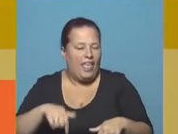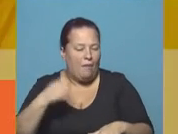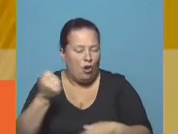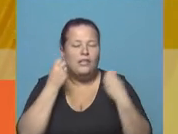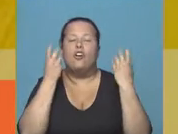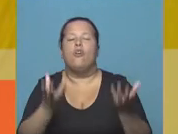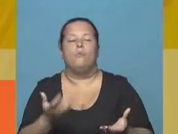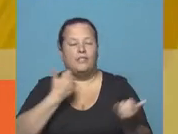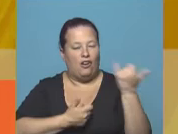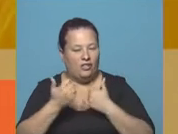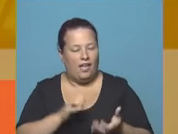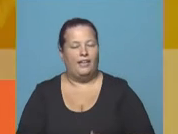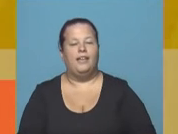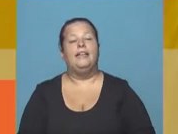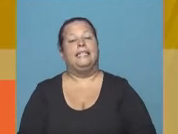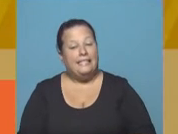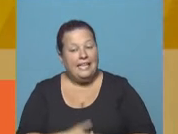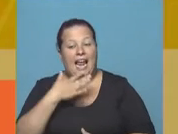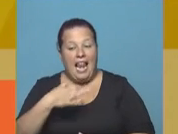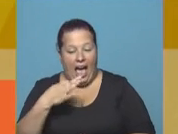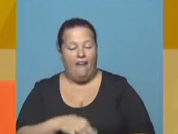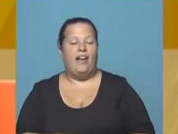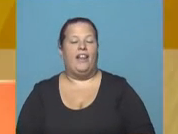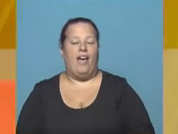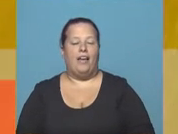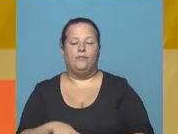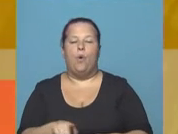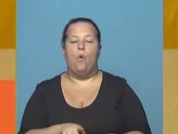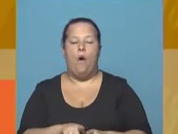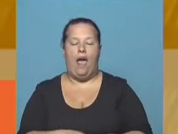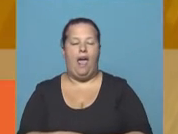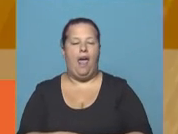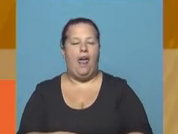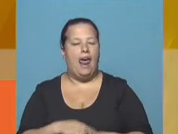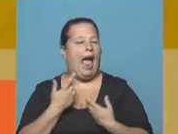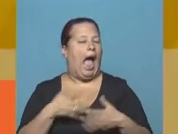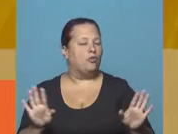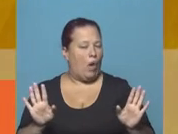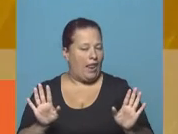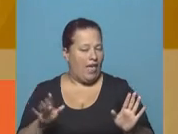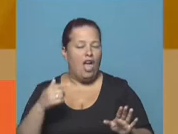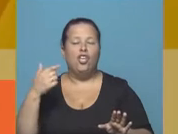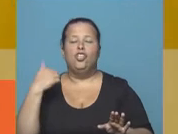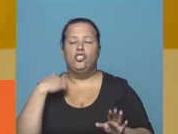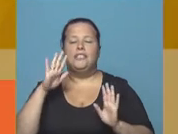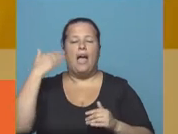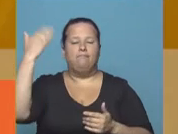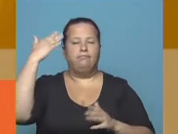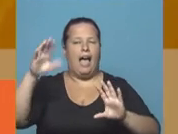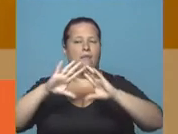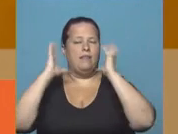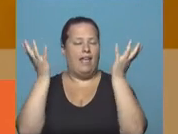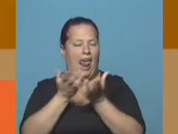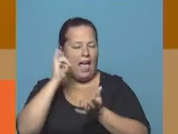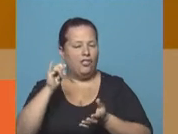Contanos, Atilio. Sí, la verdad que fue evidentemente una casualidad, ¿no cierto? Yo vine a un seminario internacional